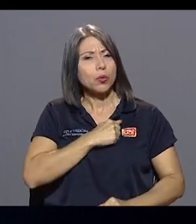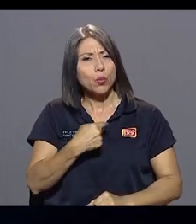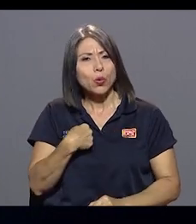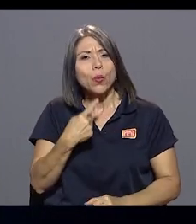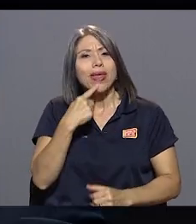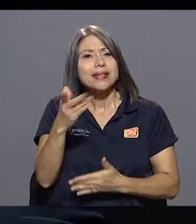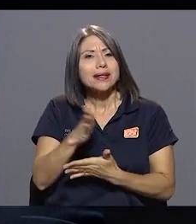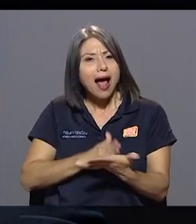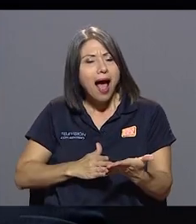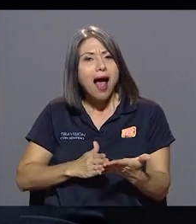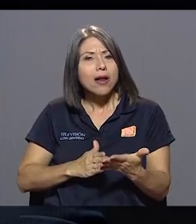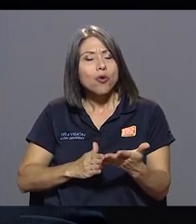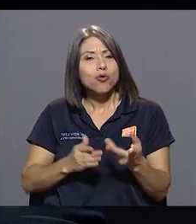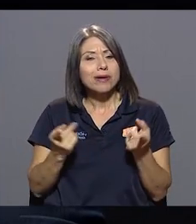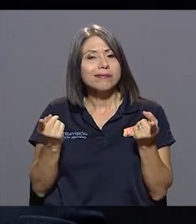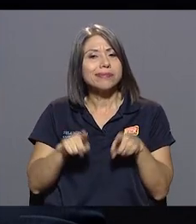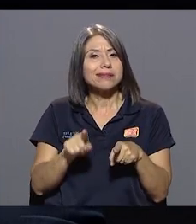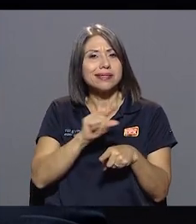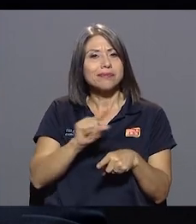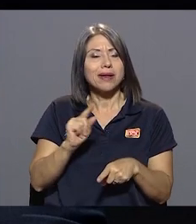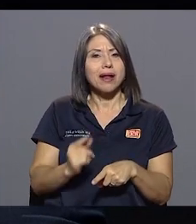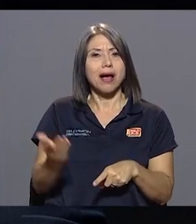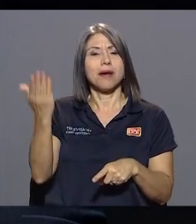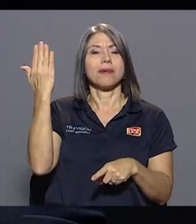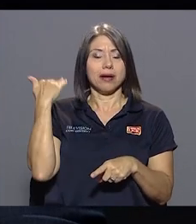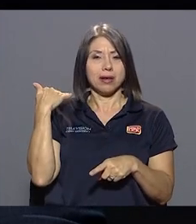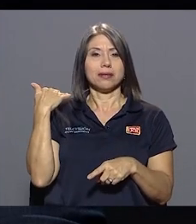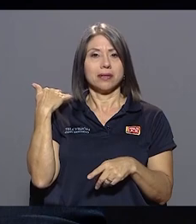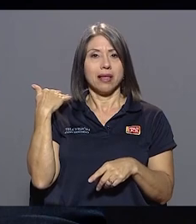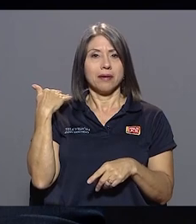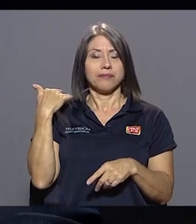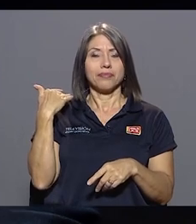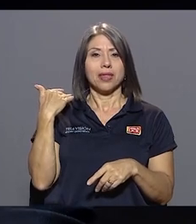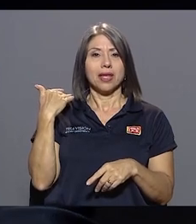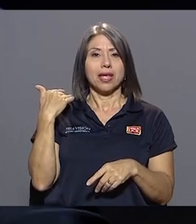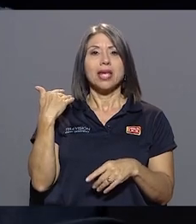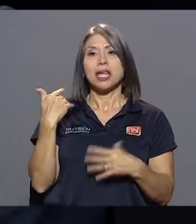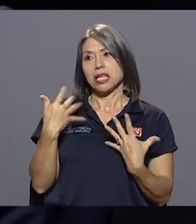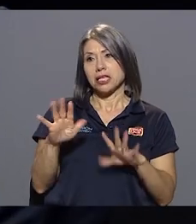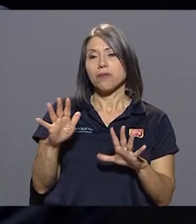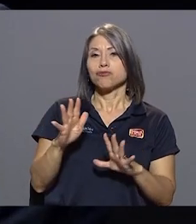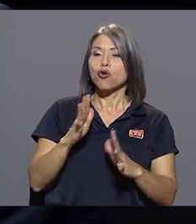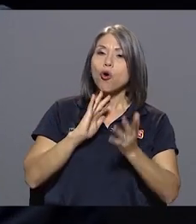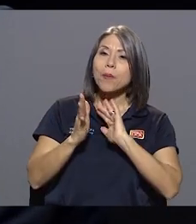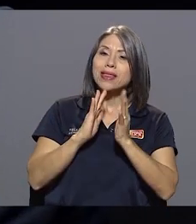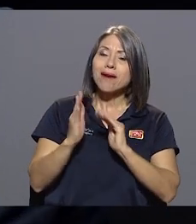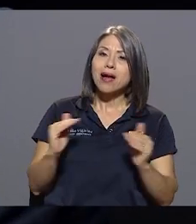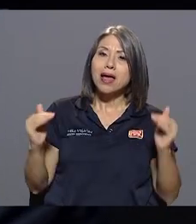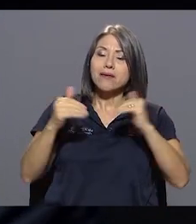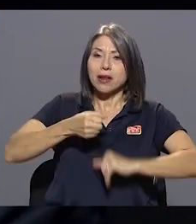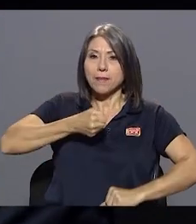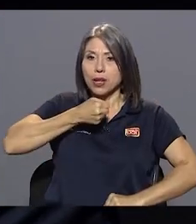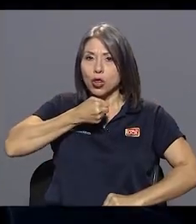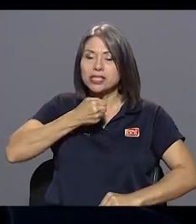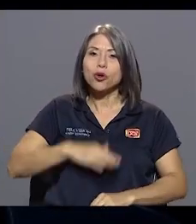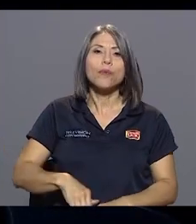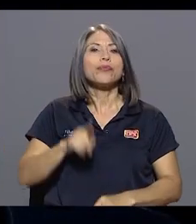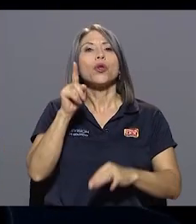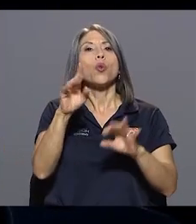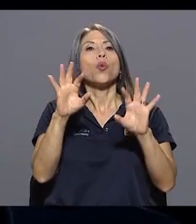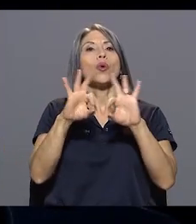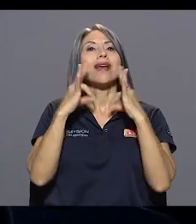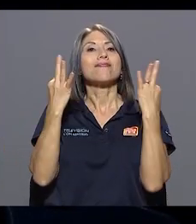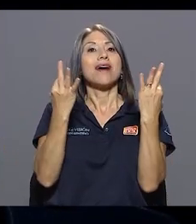surgió casualmente la semana pasada y lo comentaba a nivel periodístico. Una familia